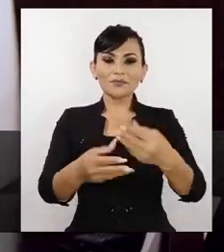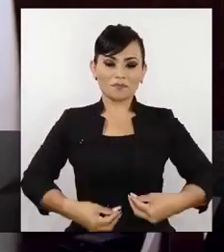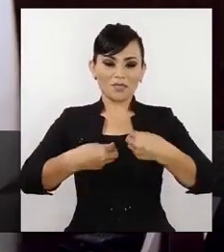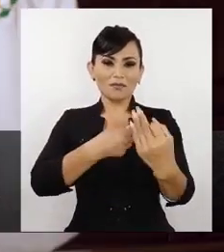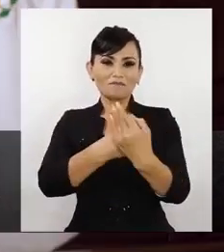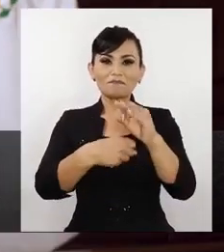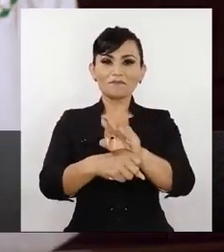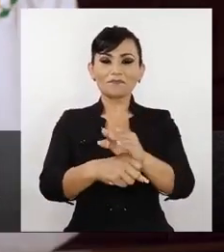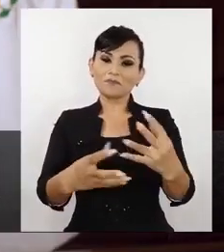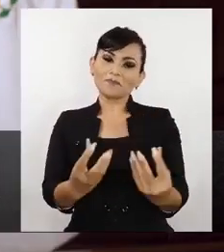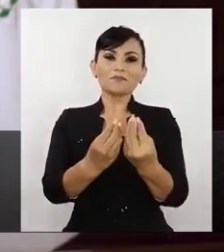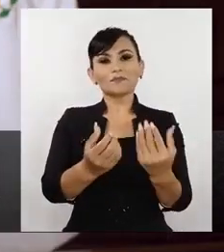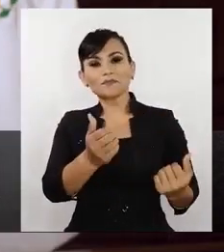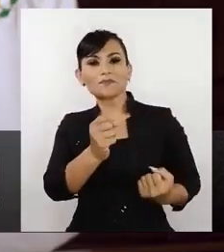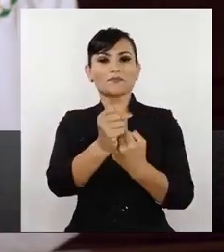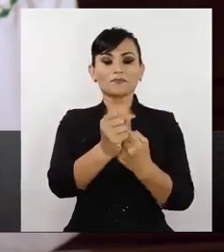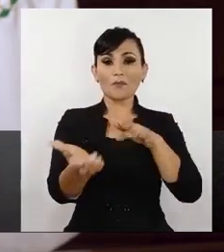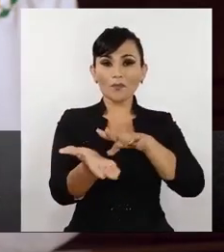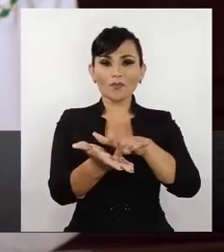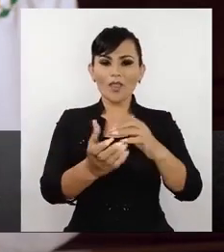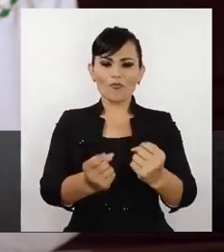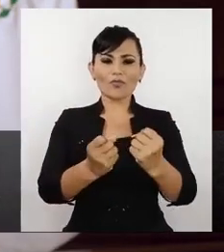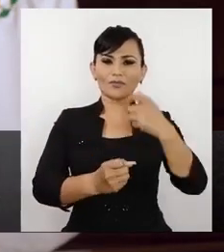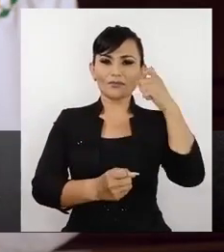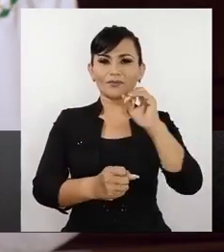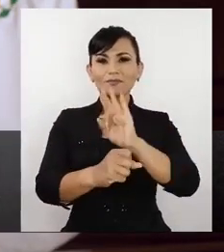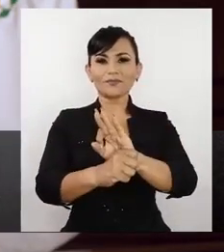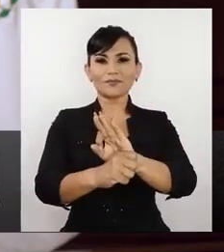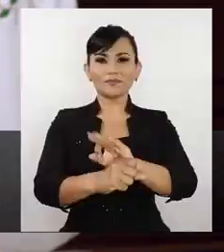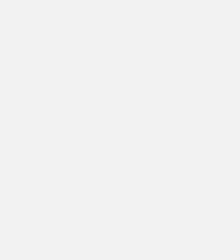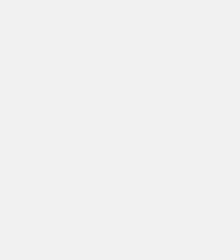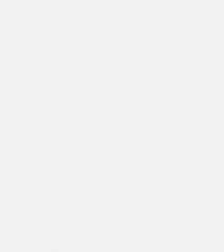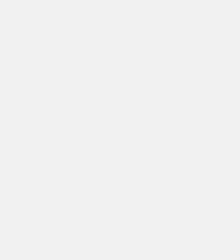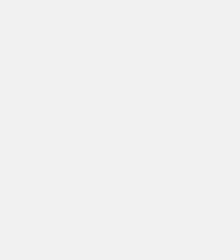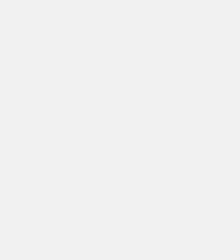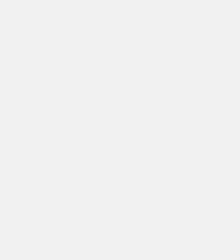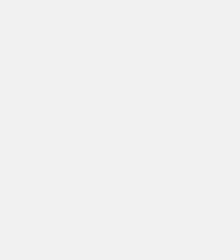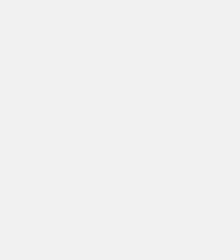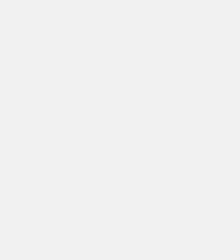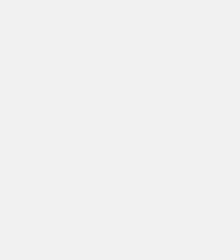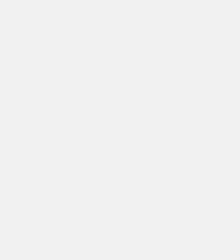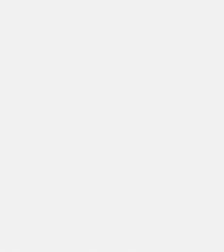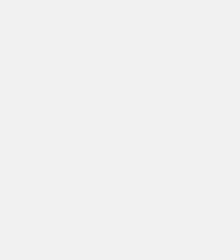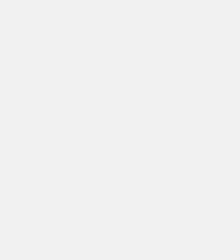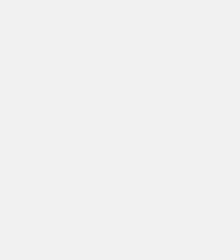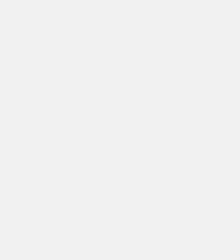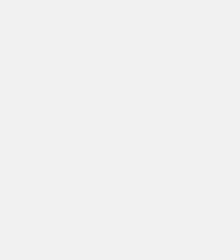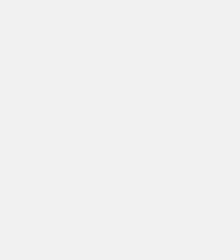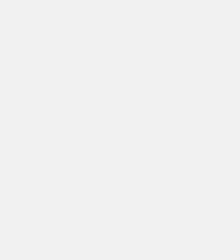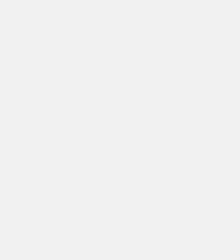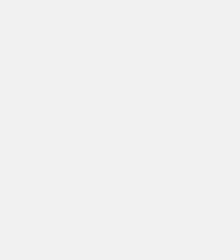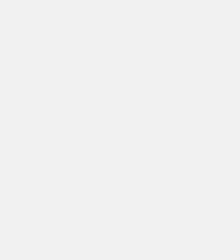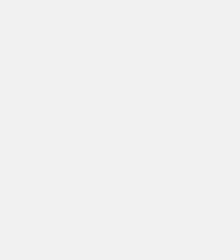la vida súmate lucha con fuerza por querétaro y y